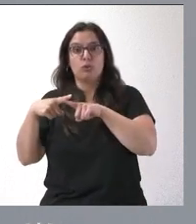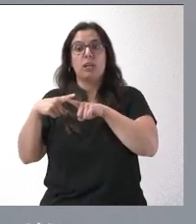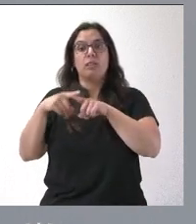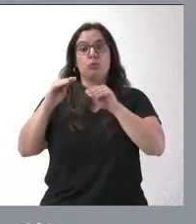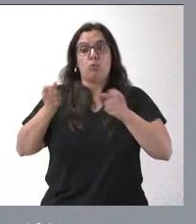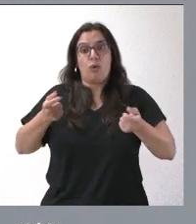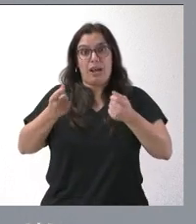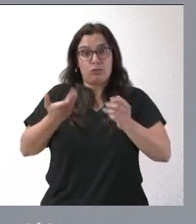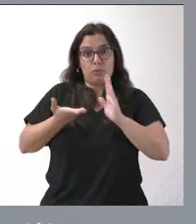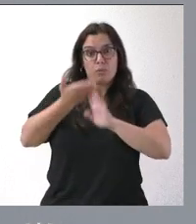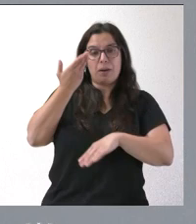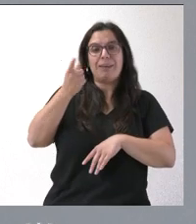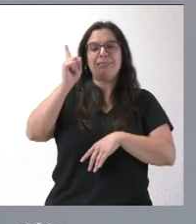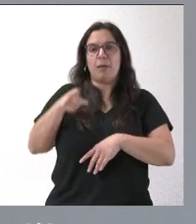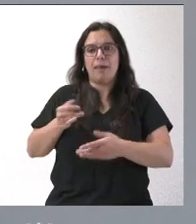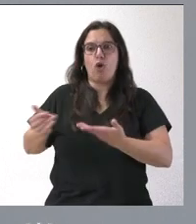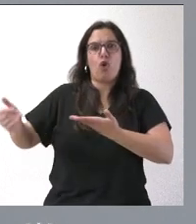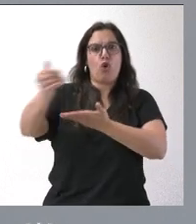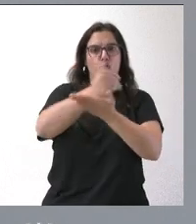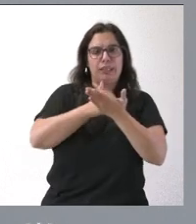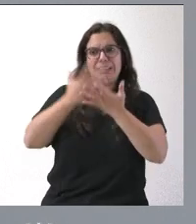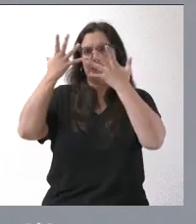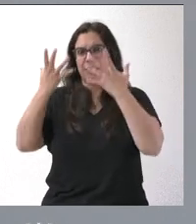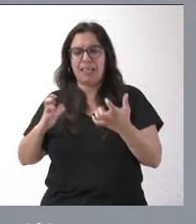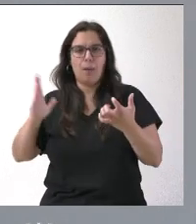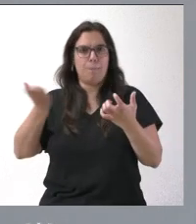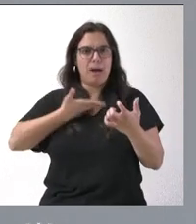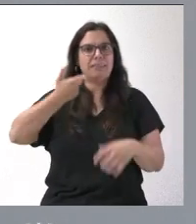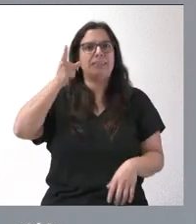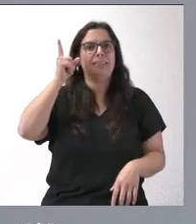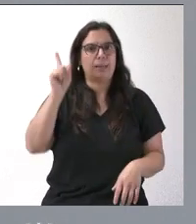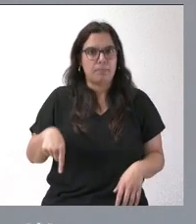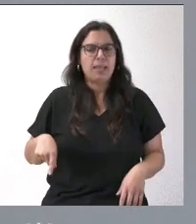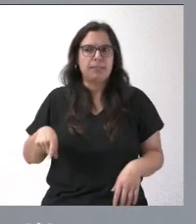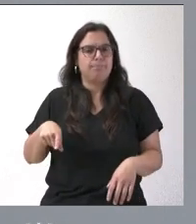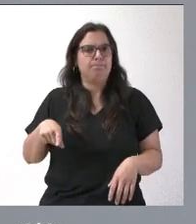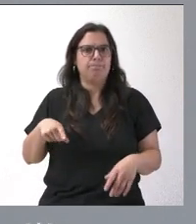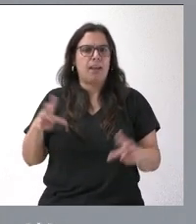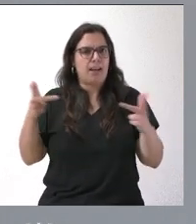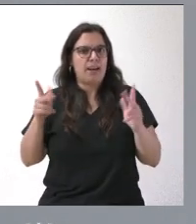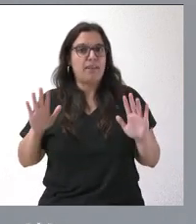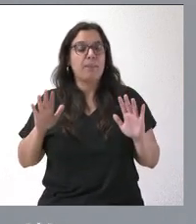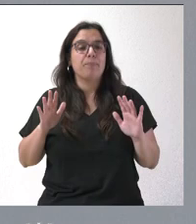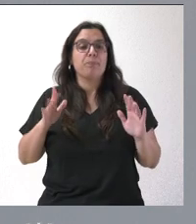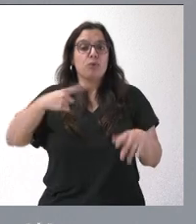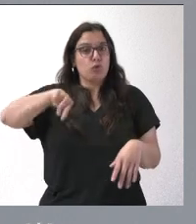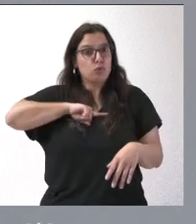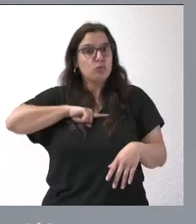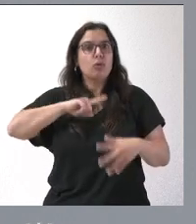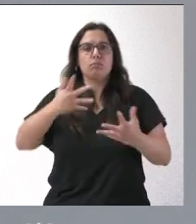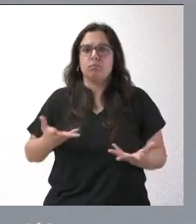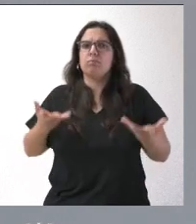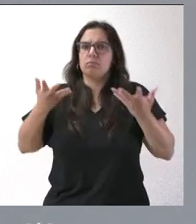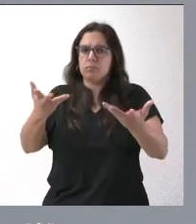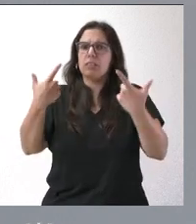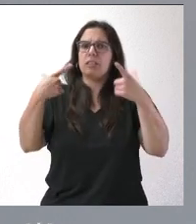cosecha agraria y unas circunstancias de sequía ciertamente críticas. Nosotros vamos a ayudar al